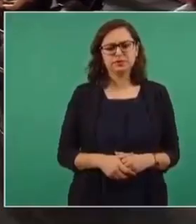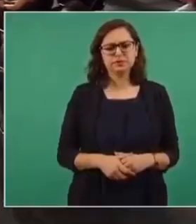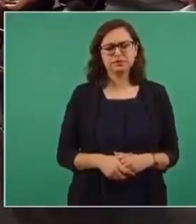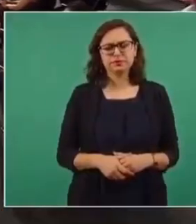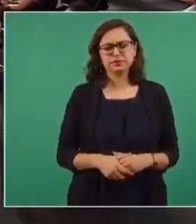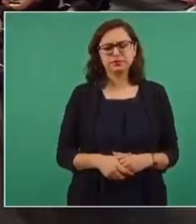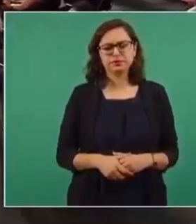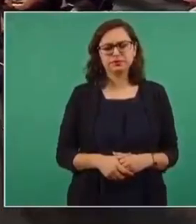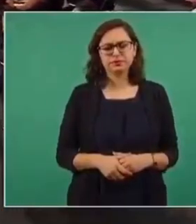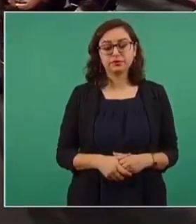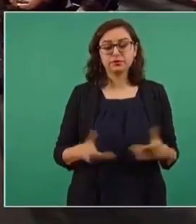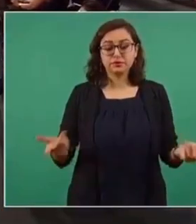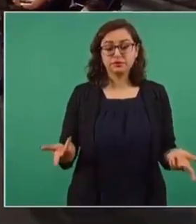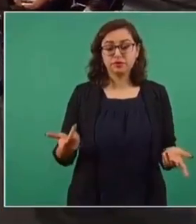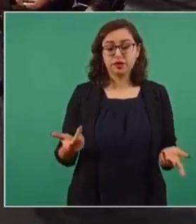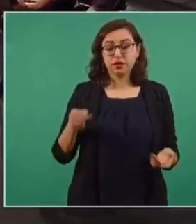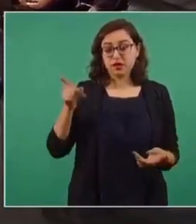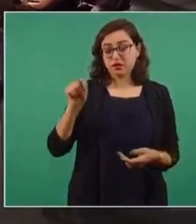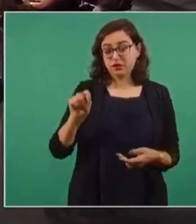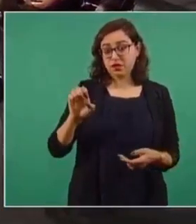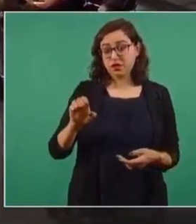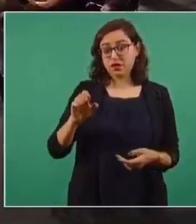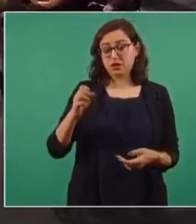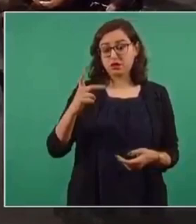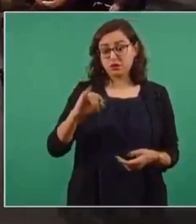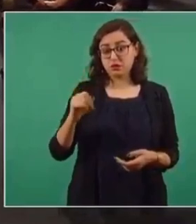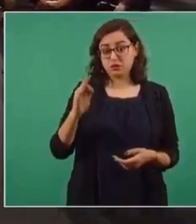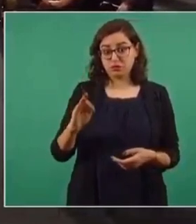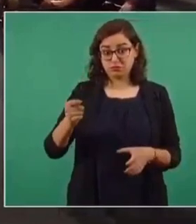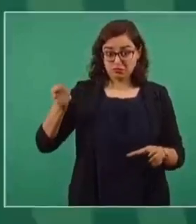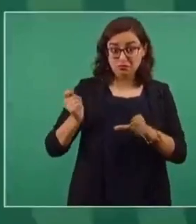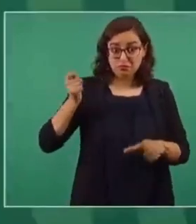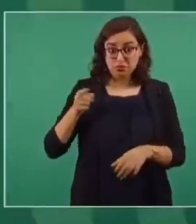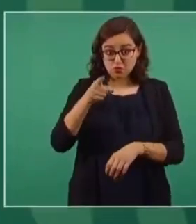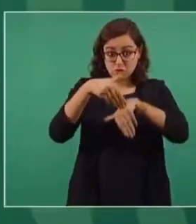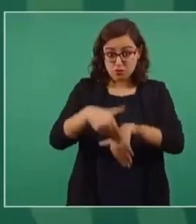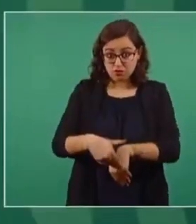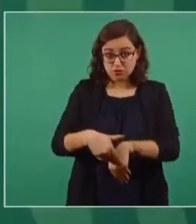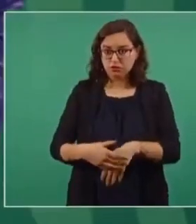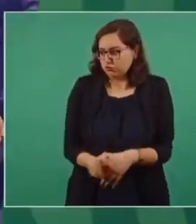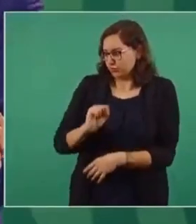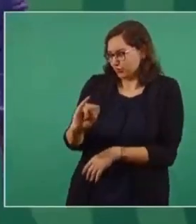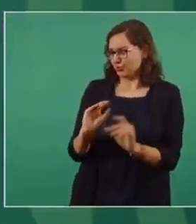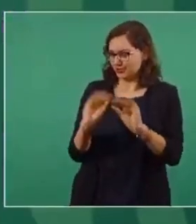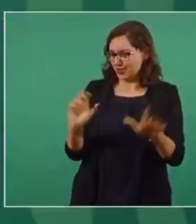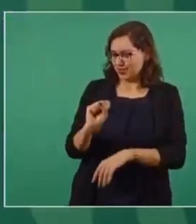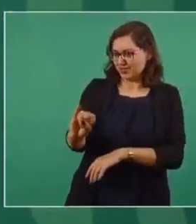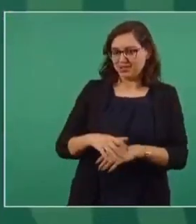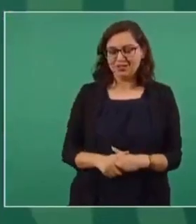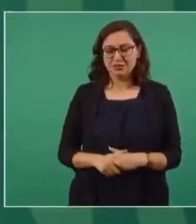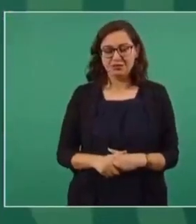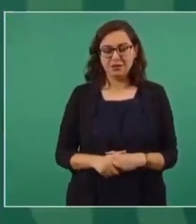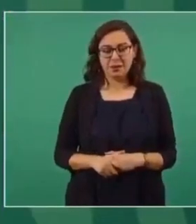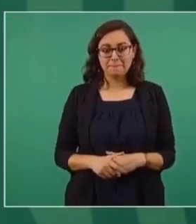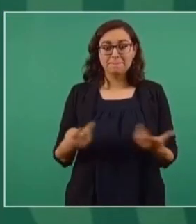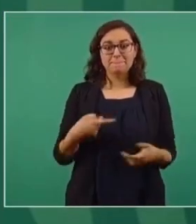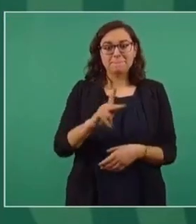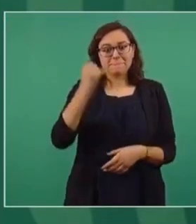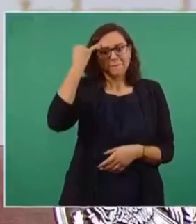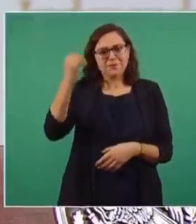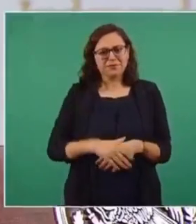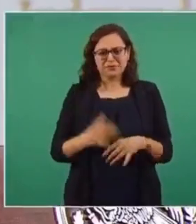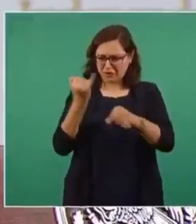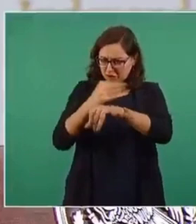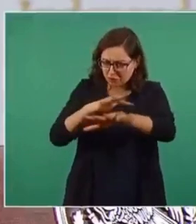comillas. ¿Sí acatará las decisiones que tome el órgano electoral? Claro que sí, claro que sí. Pero imagínense si informar es violar